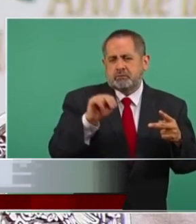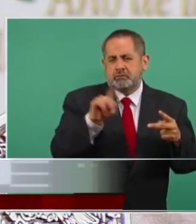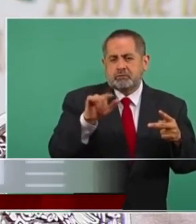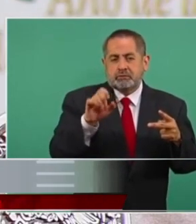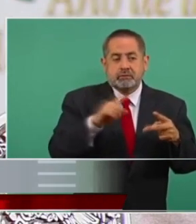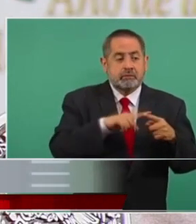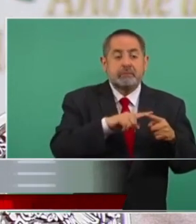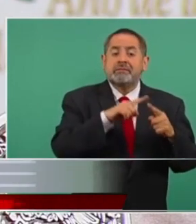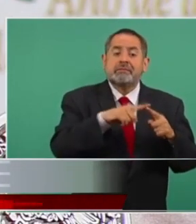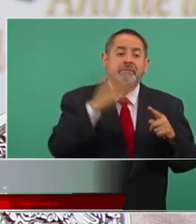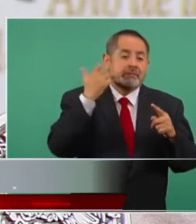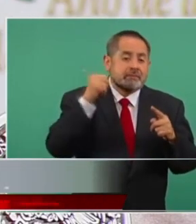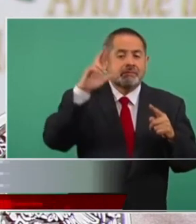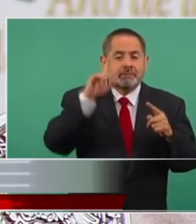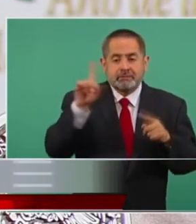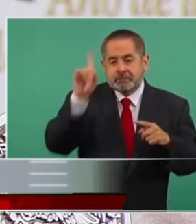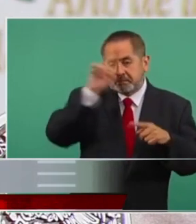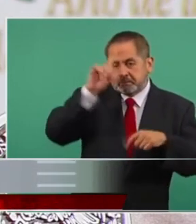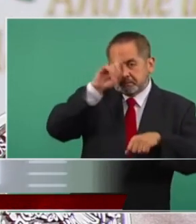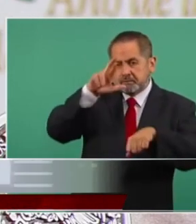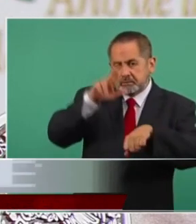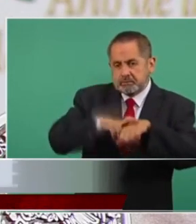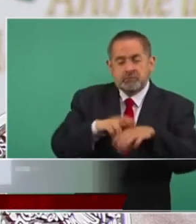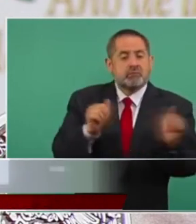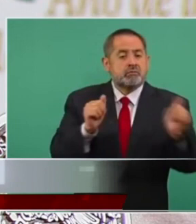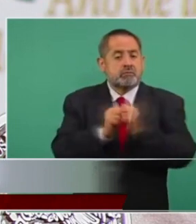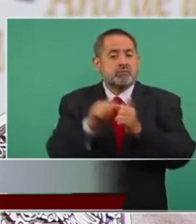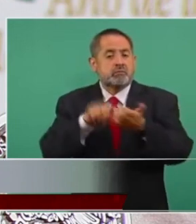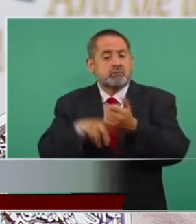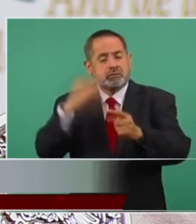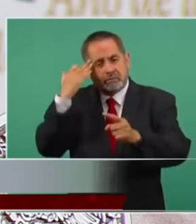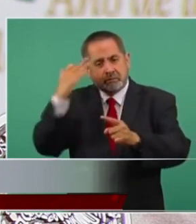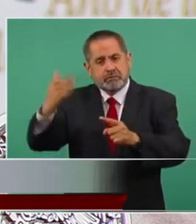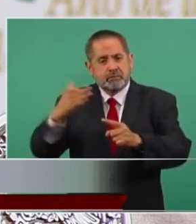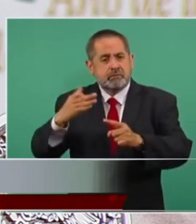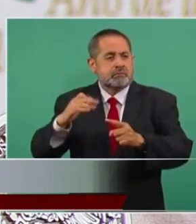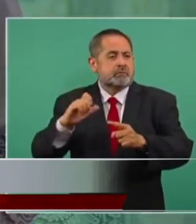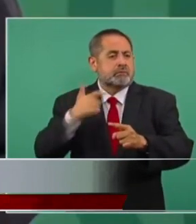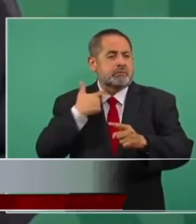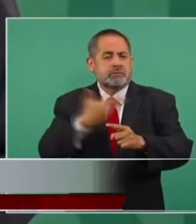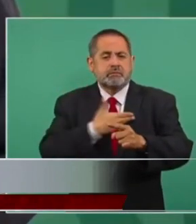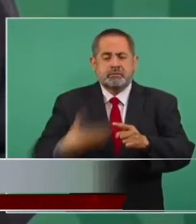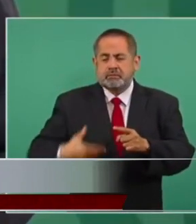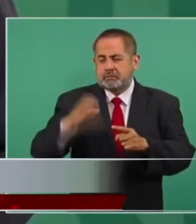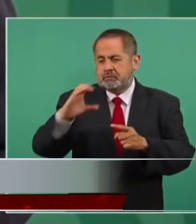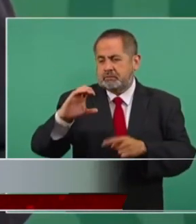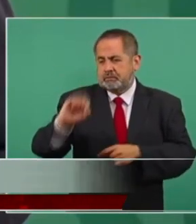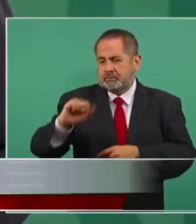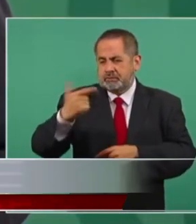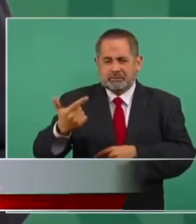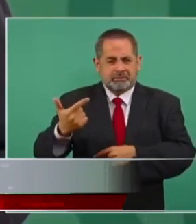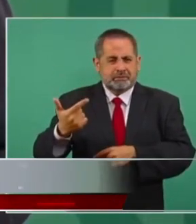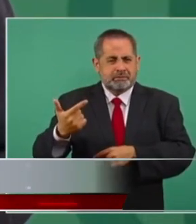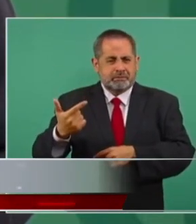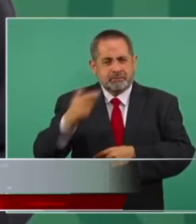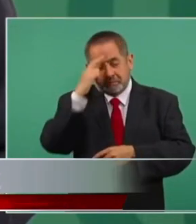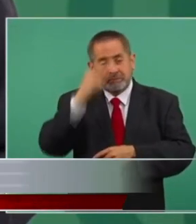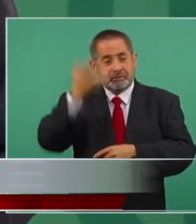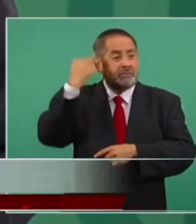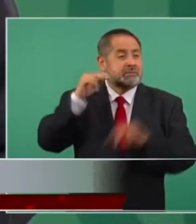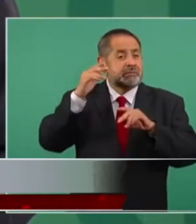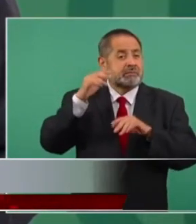asesor económico de Carlos Salinas de Gortari cuando se llevaron a cabo las privatizaciones